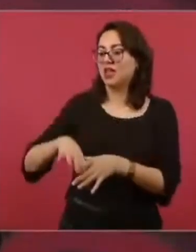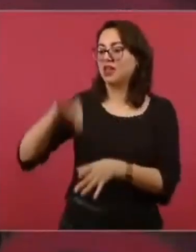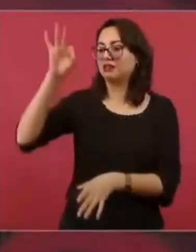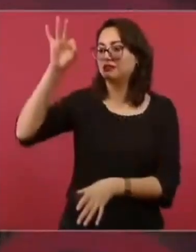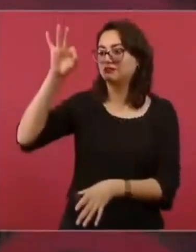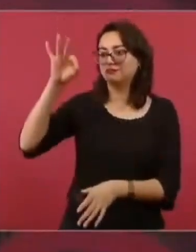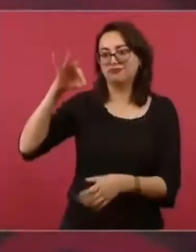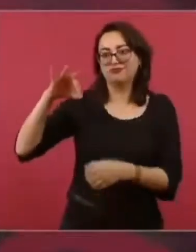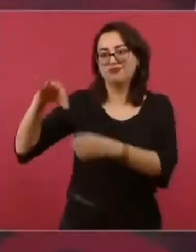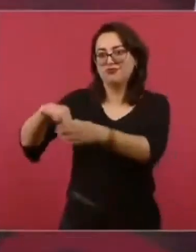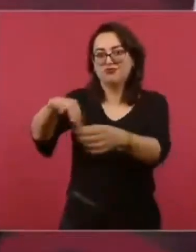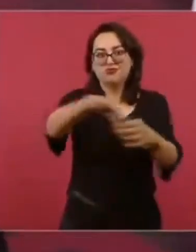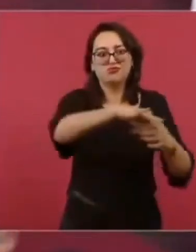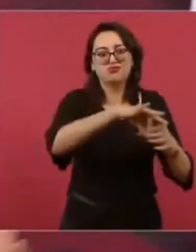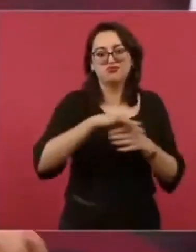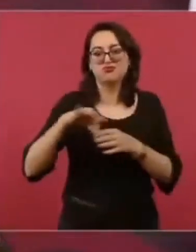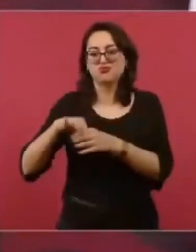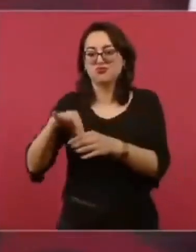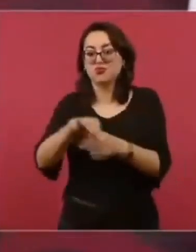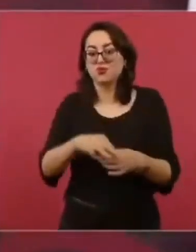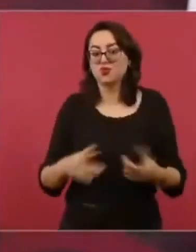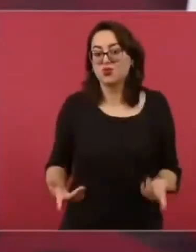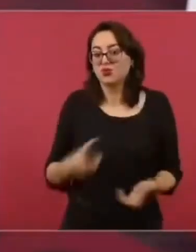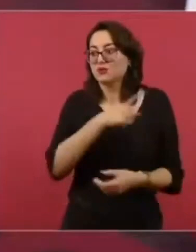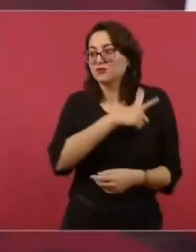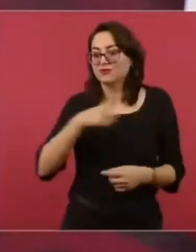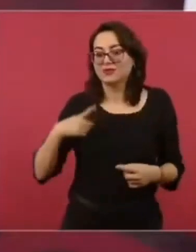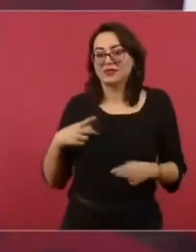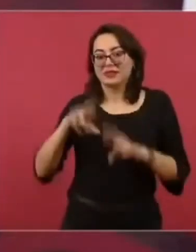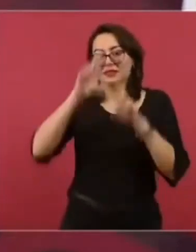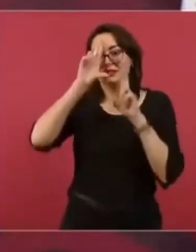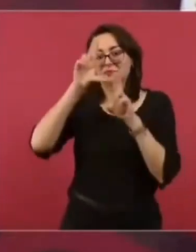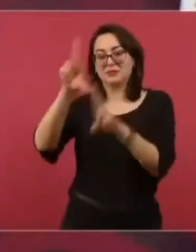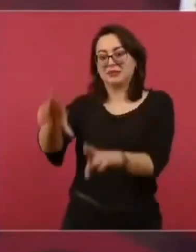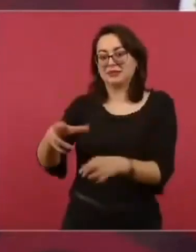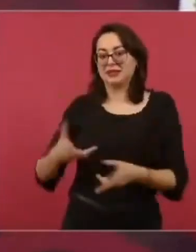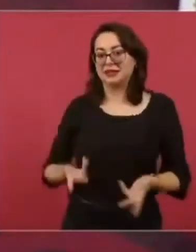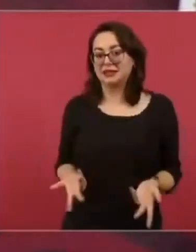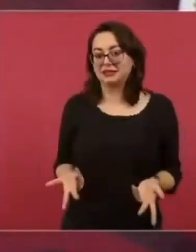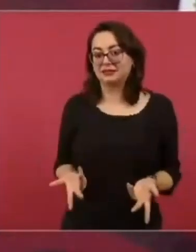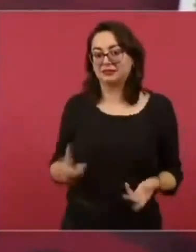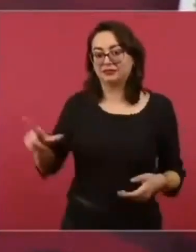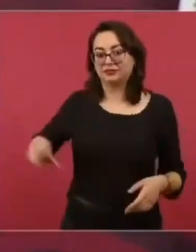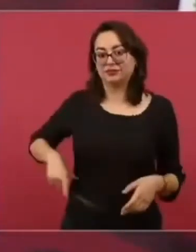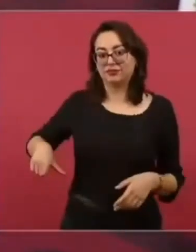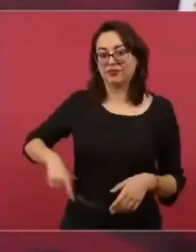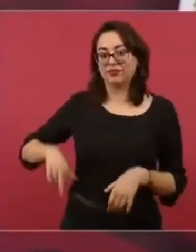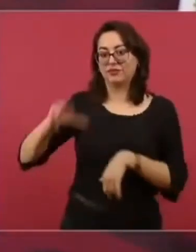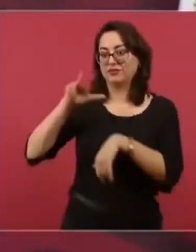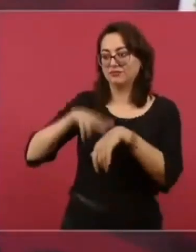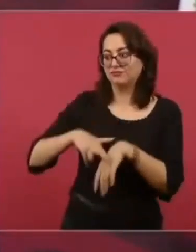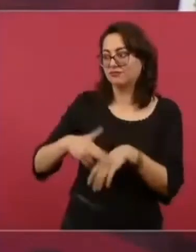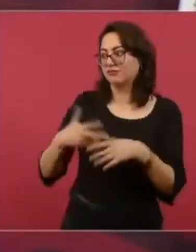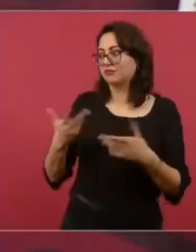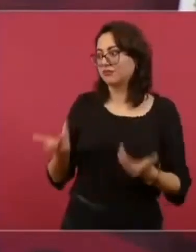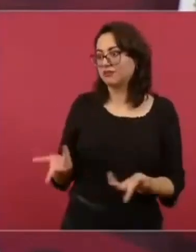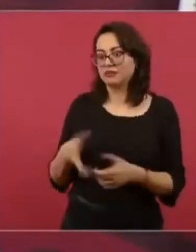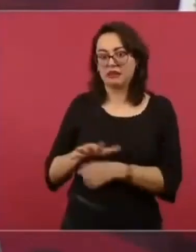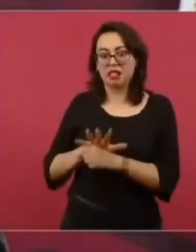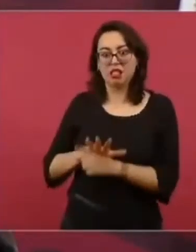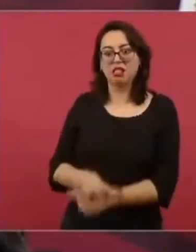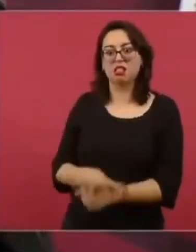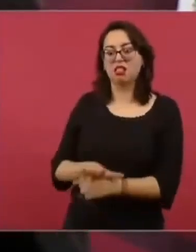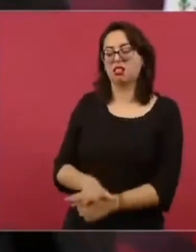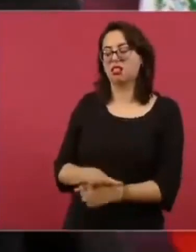respetar. Él es el titular del Ejecutivo. Y no chantajearlo. Porque si fuese,